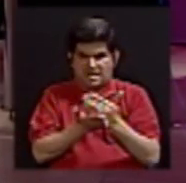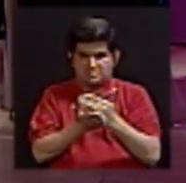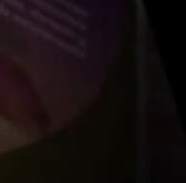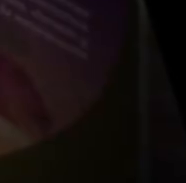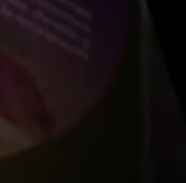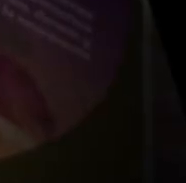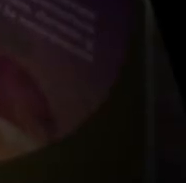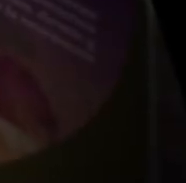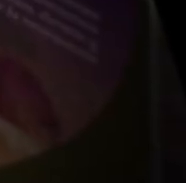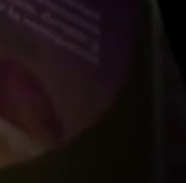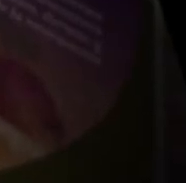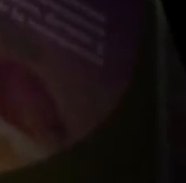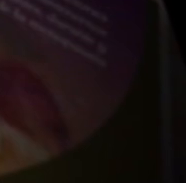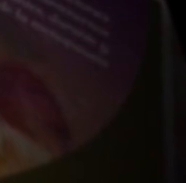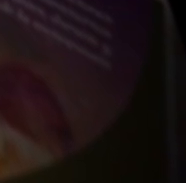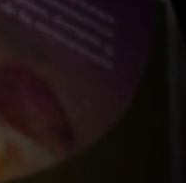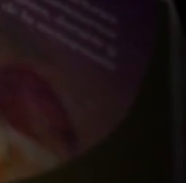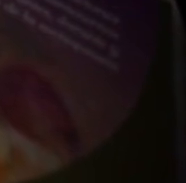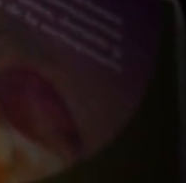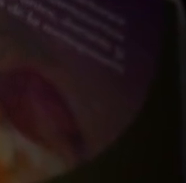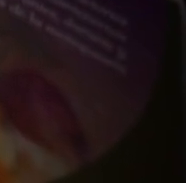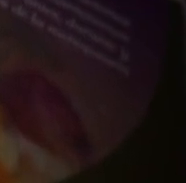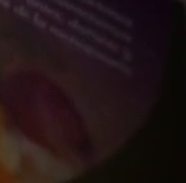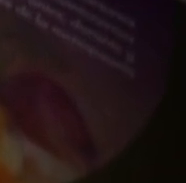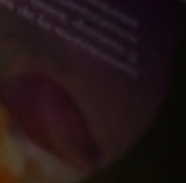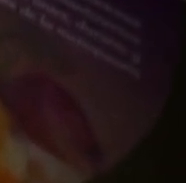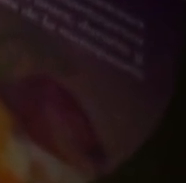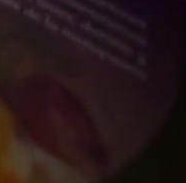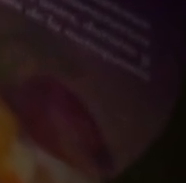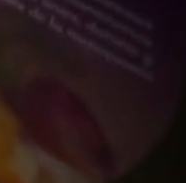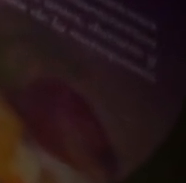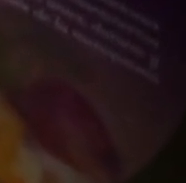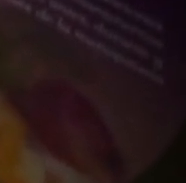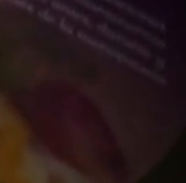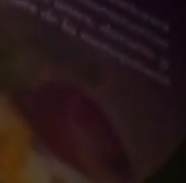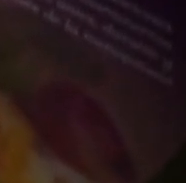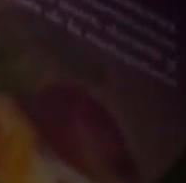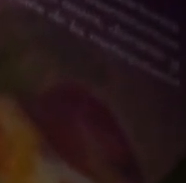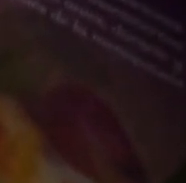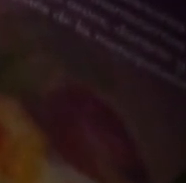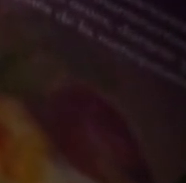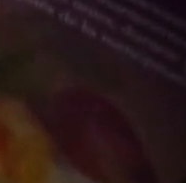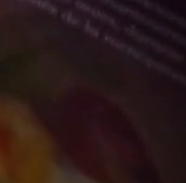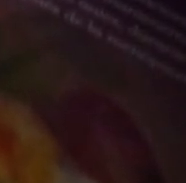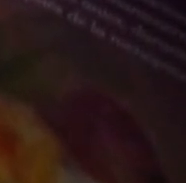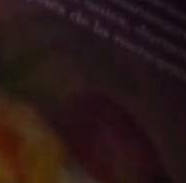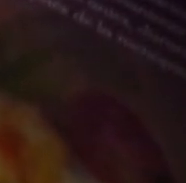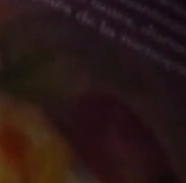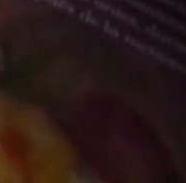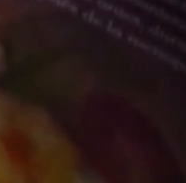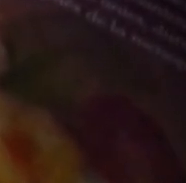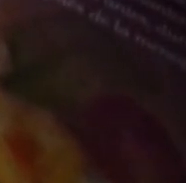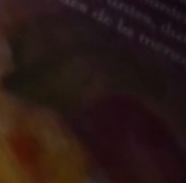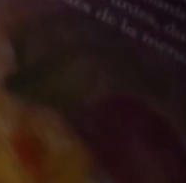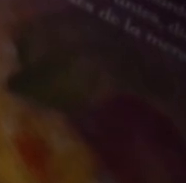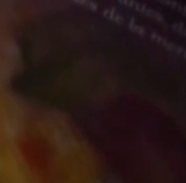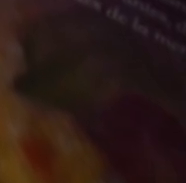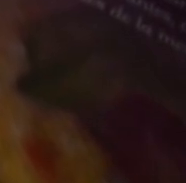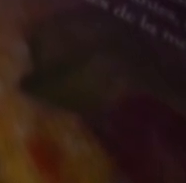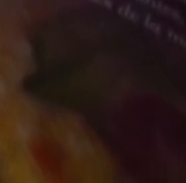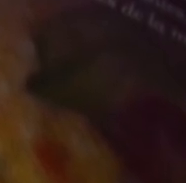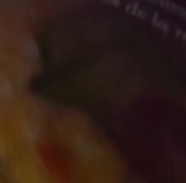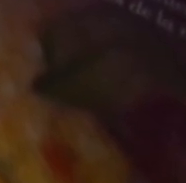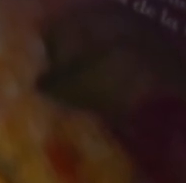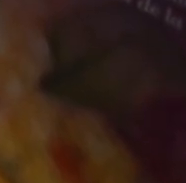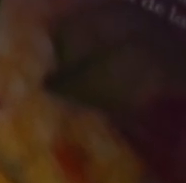lo puede encontrar acá. ¿Podemos visitarla en alguna página web? Estoy en Facebook con Descubriendo los